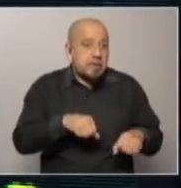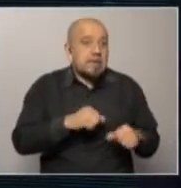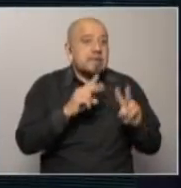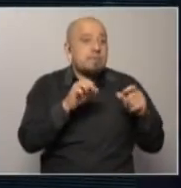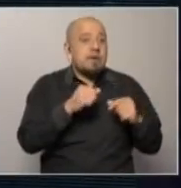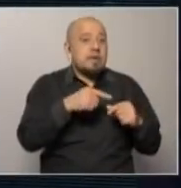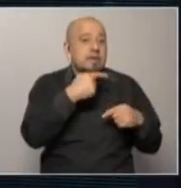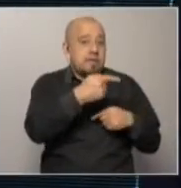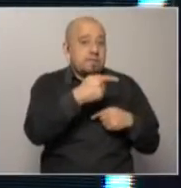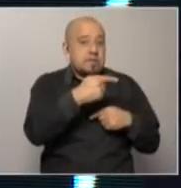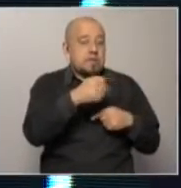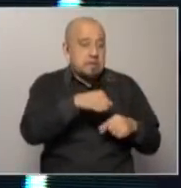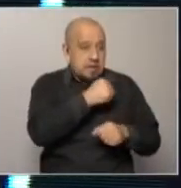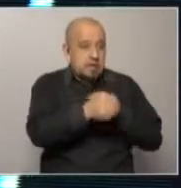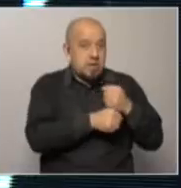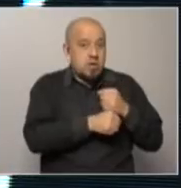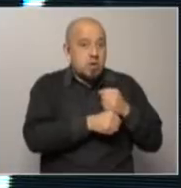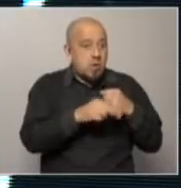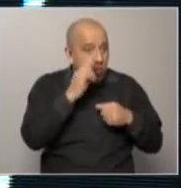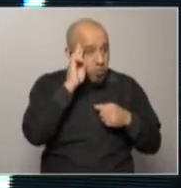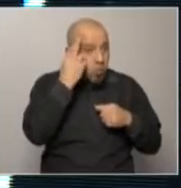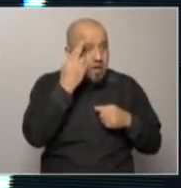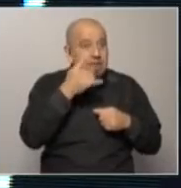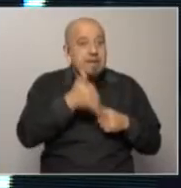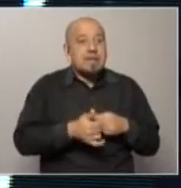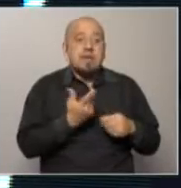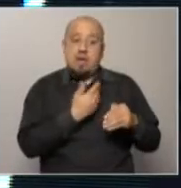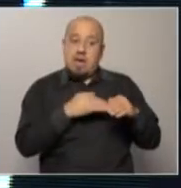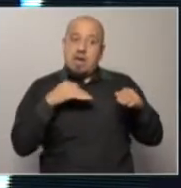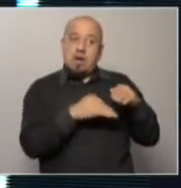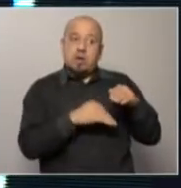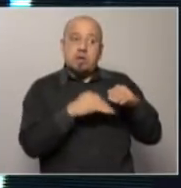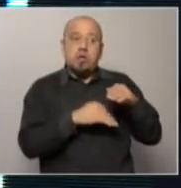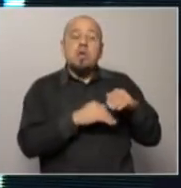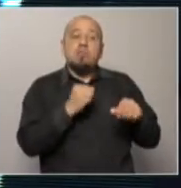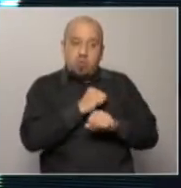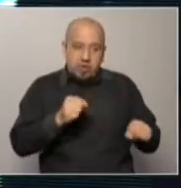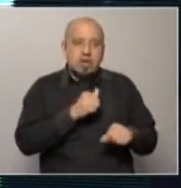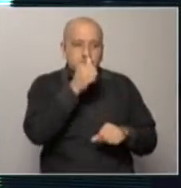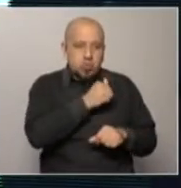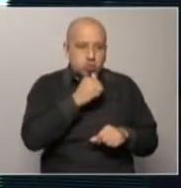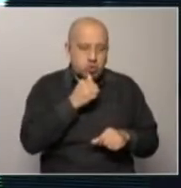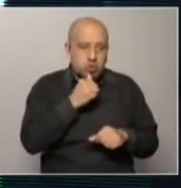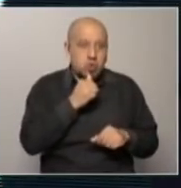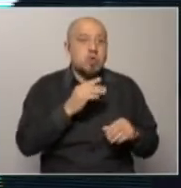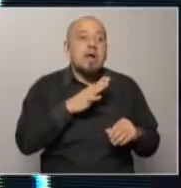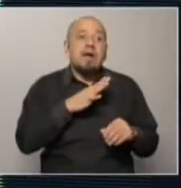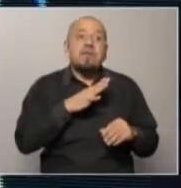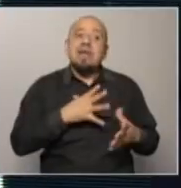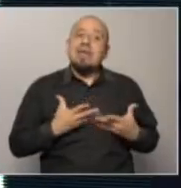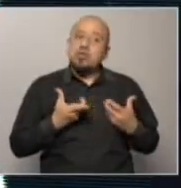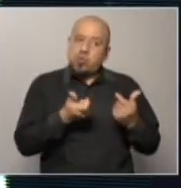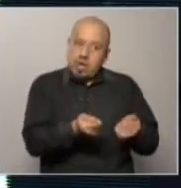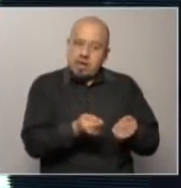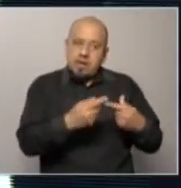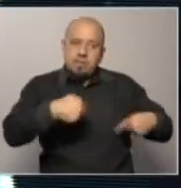fiscal muy muy alto durante este año Uruguay tenía más espalda todavía más prueba a nuestro favor de que había que ayudar más a